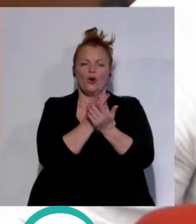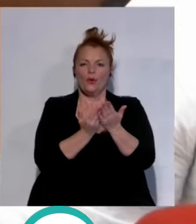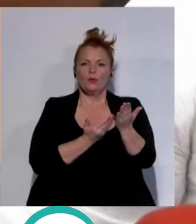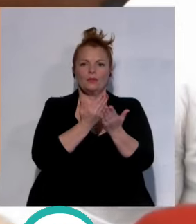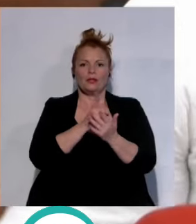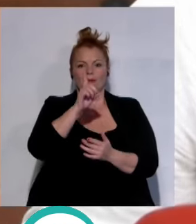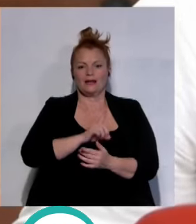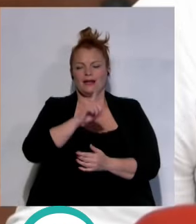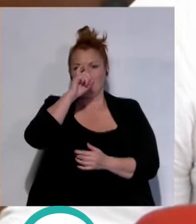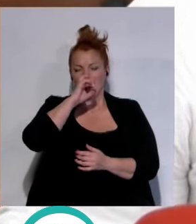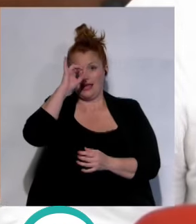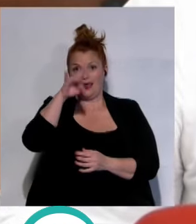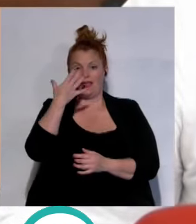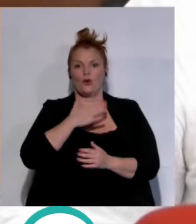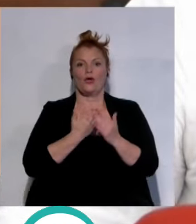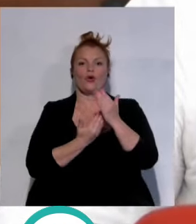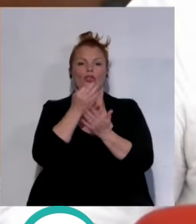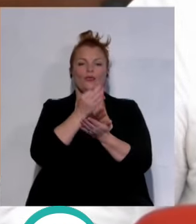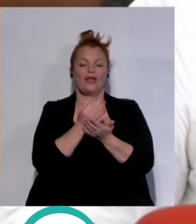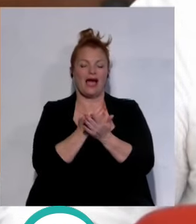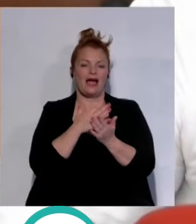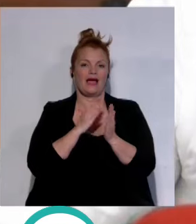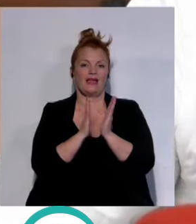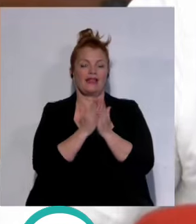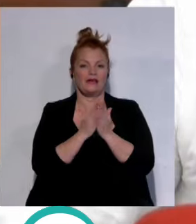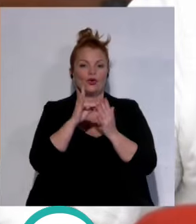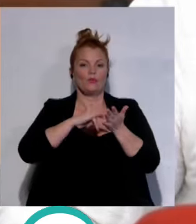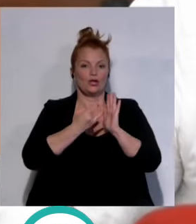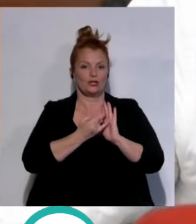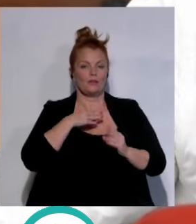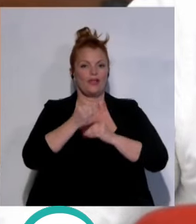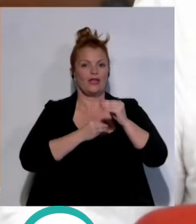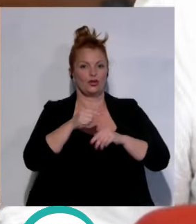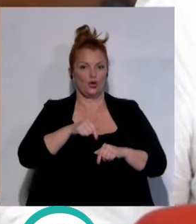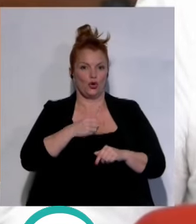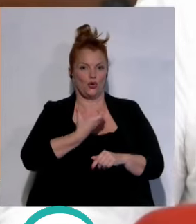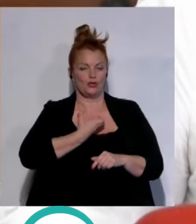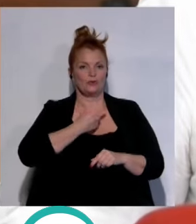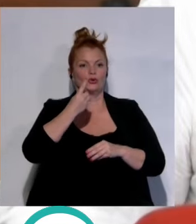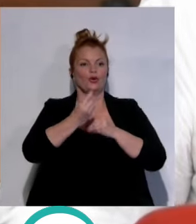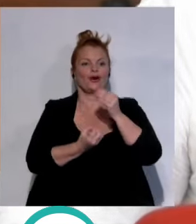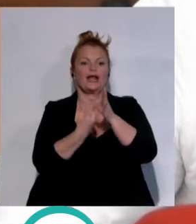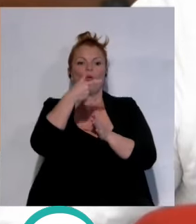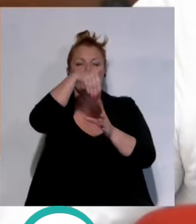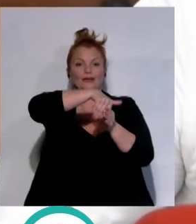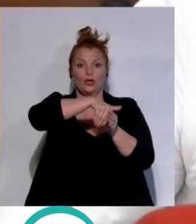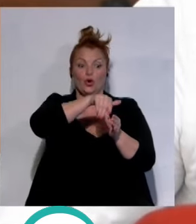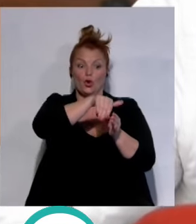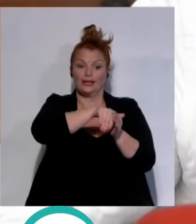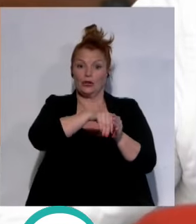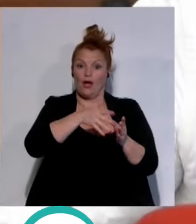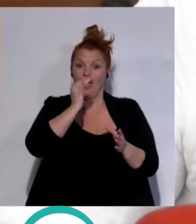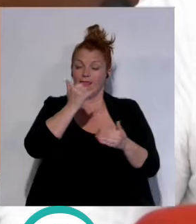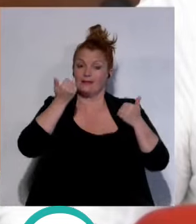año o segundo año con esta idea nuestra de Cádiz Ciudad de Libro un proyecto que estamos haciendo desde el ayuntamiento generar digamos un contenido y una vez que tengamos ese